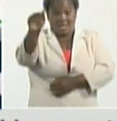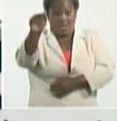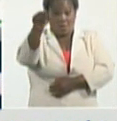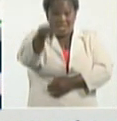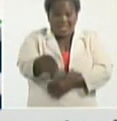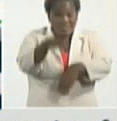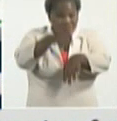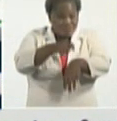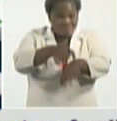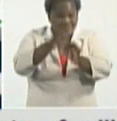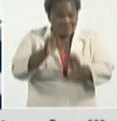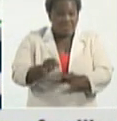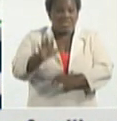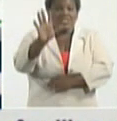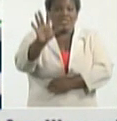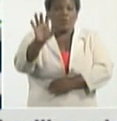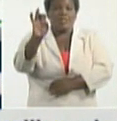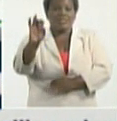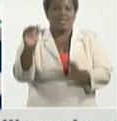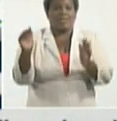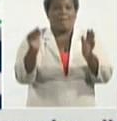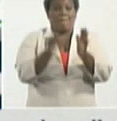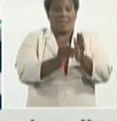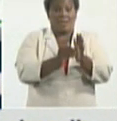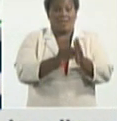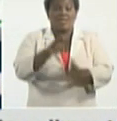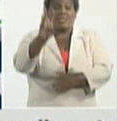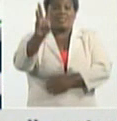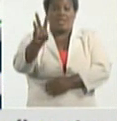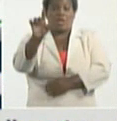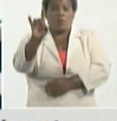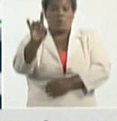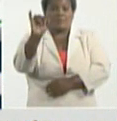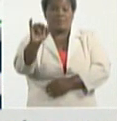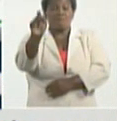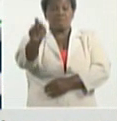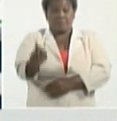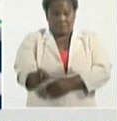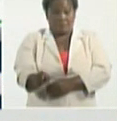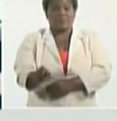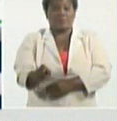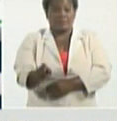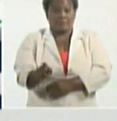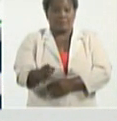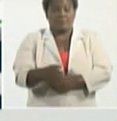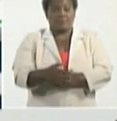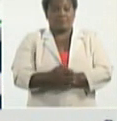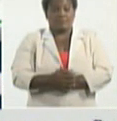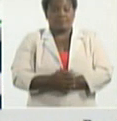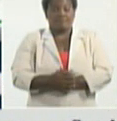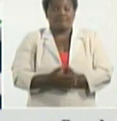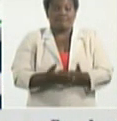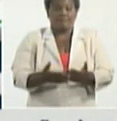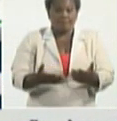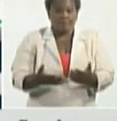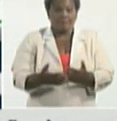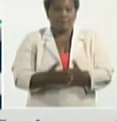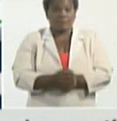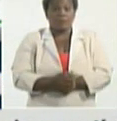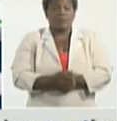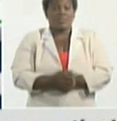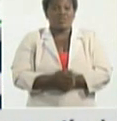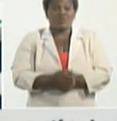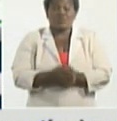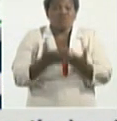momentos 57.396 personas lo que bueno por supuesto que es una sobrecarga